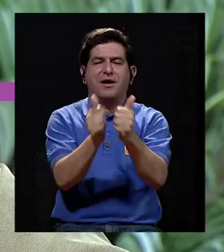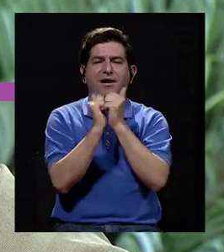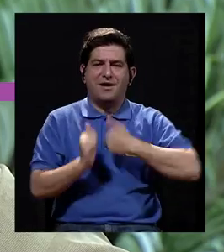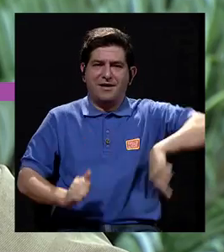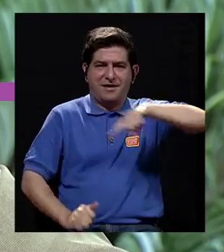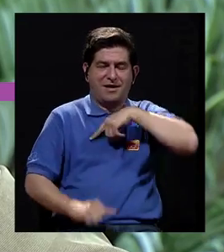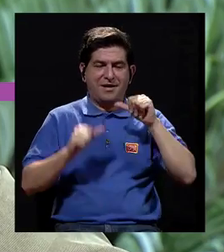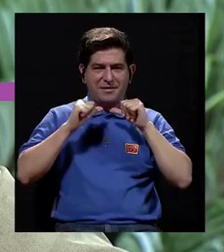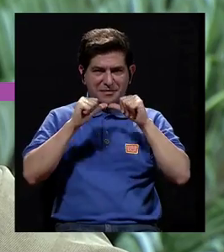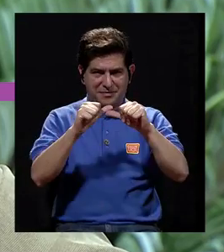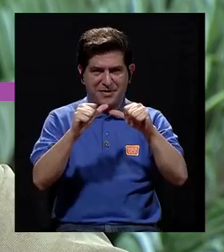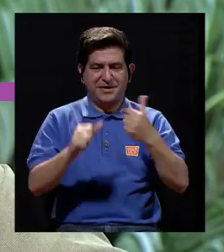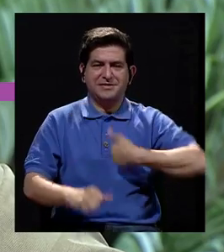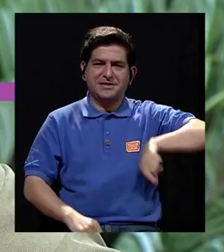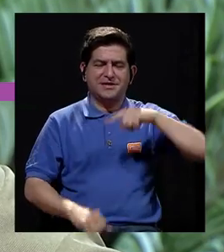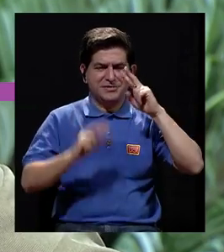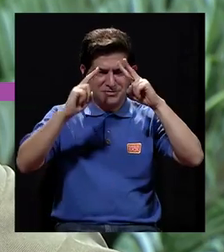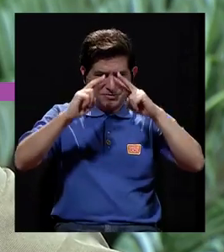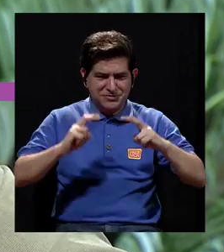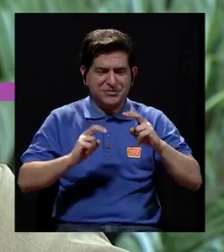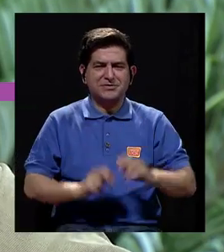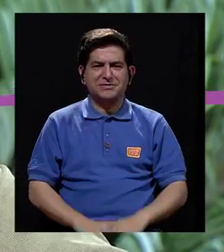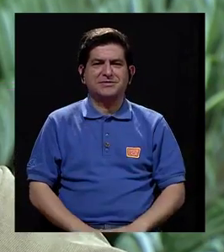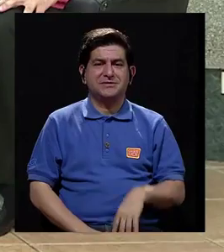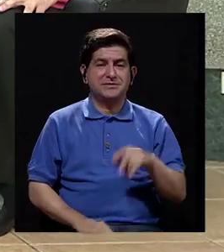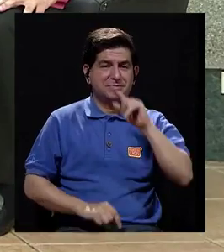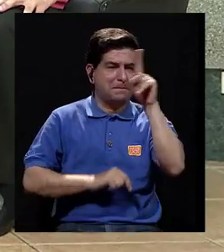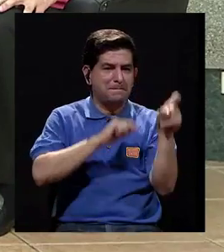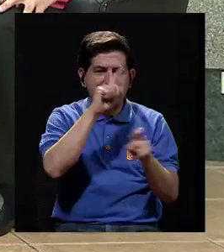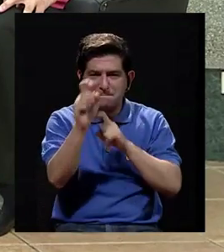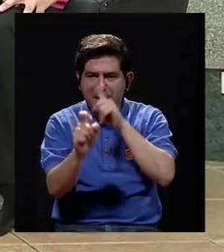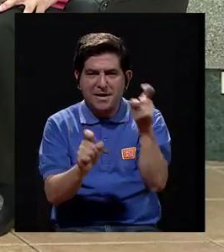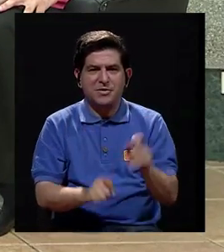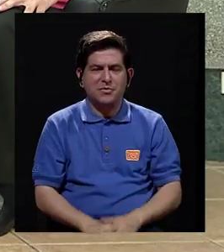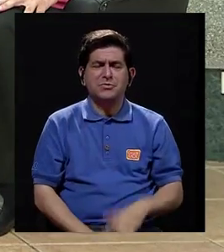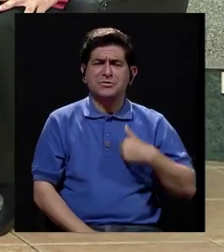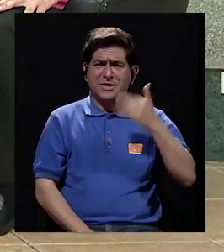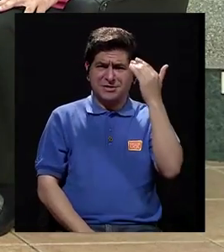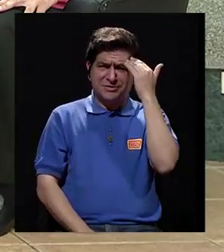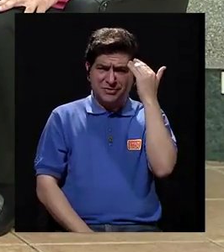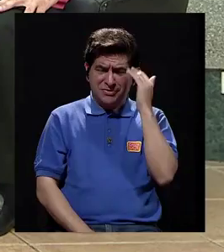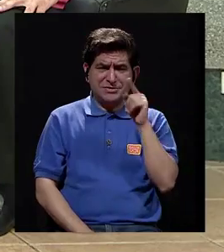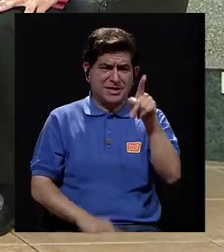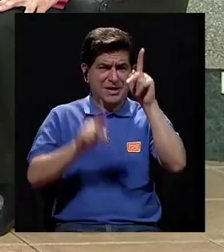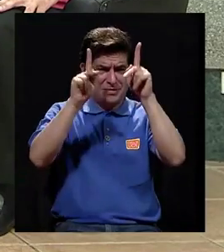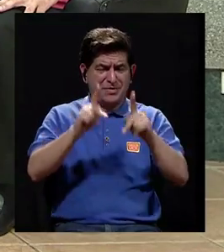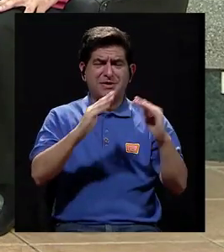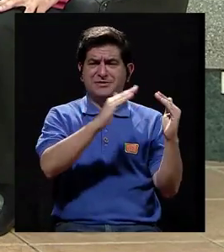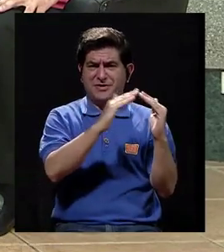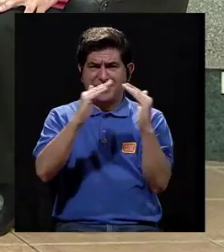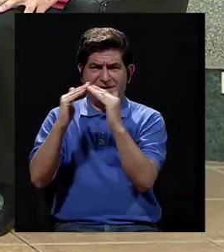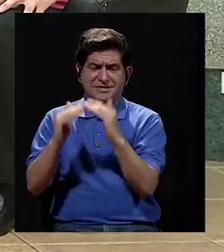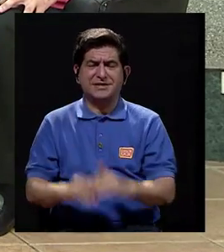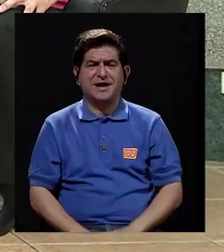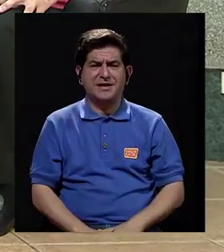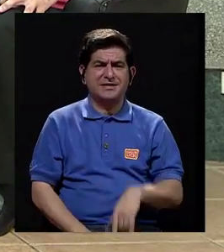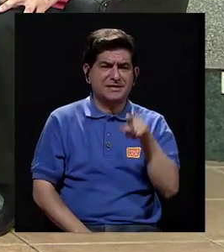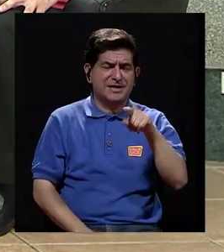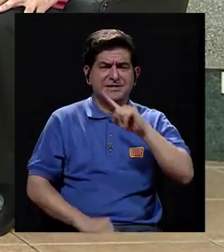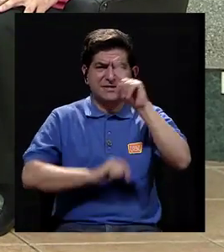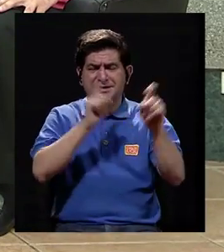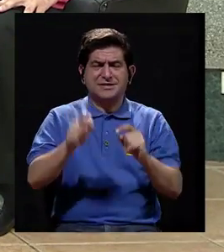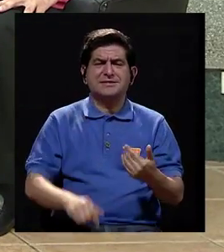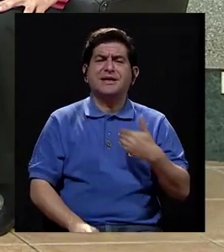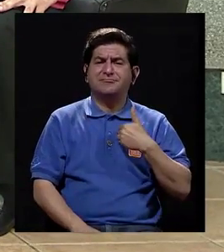que pueda acompañarnos y seguir, pues, abarcando este tipo de preguntas que yo sé que en las casas también, pues, surgen